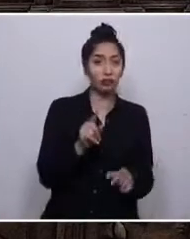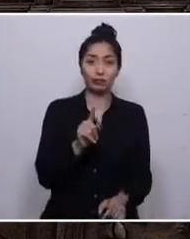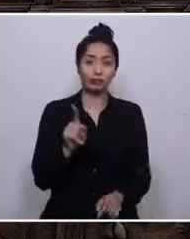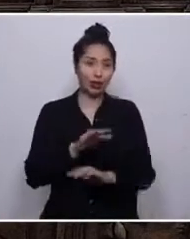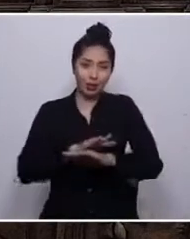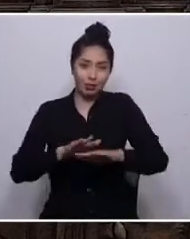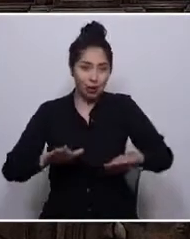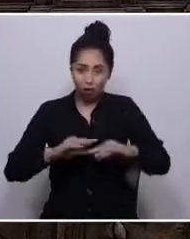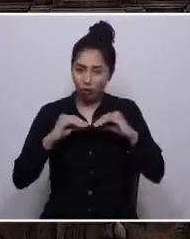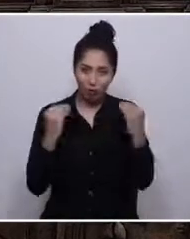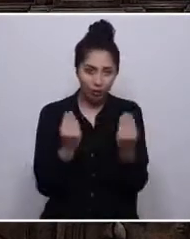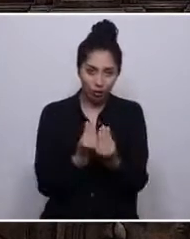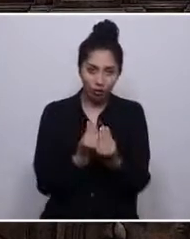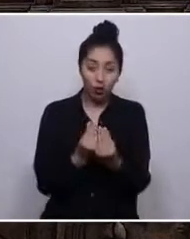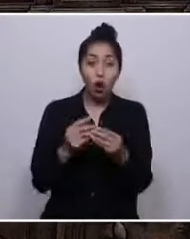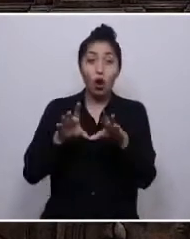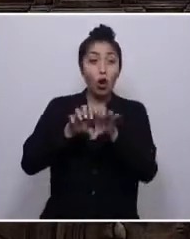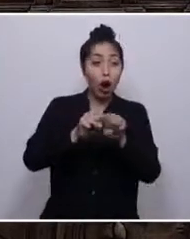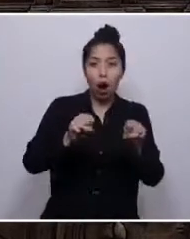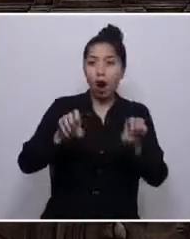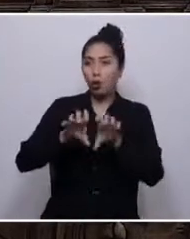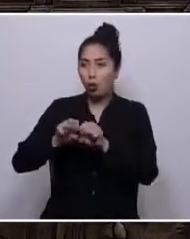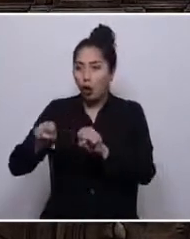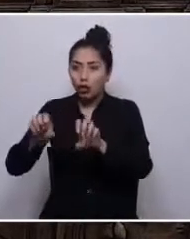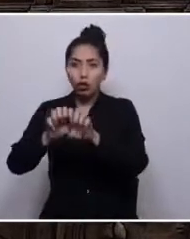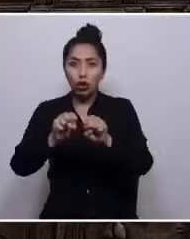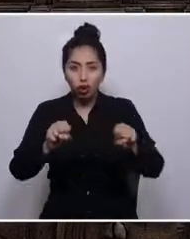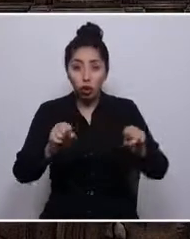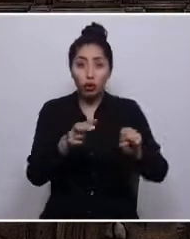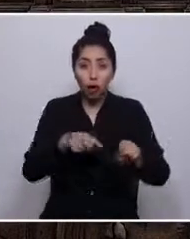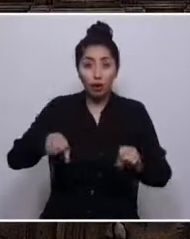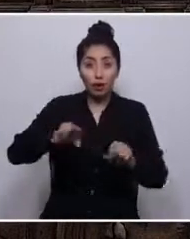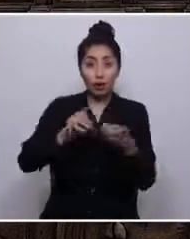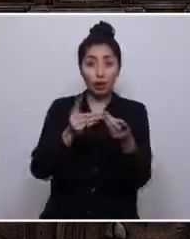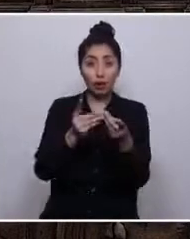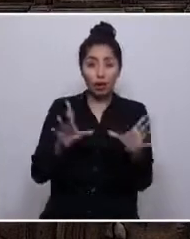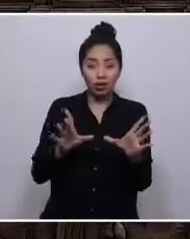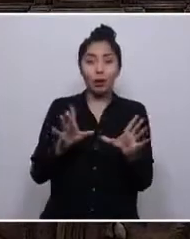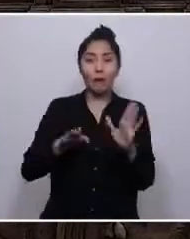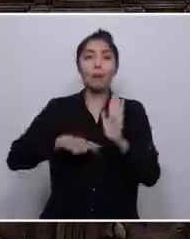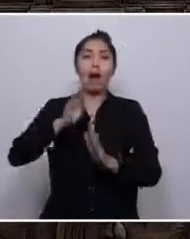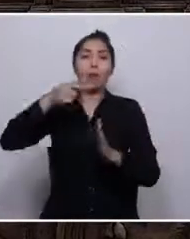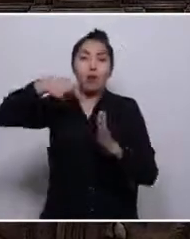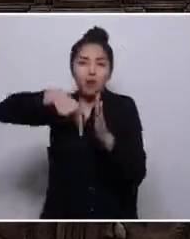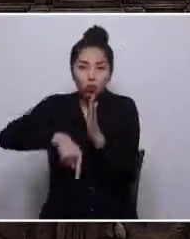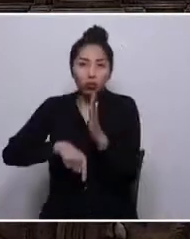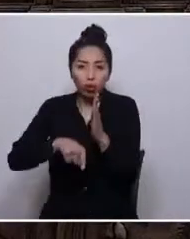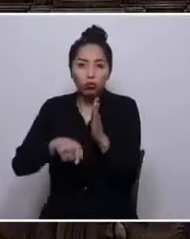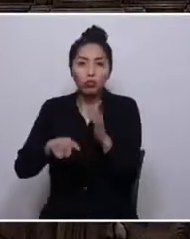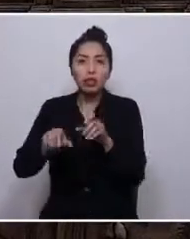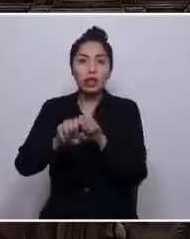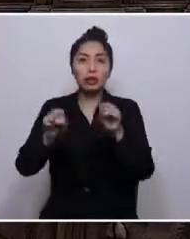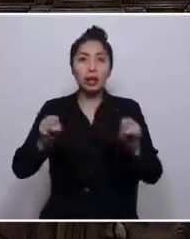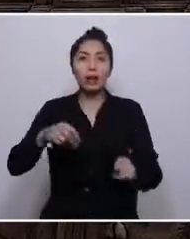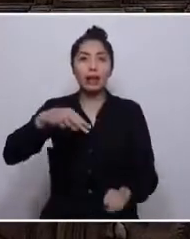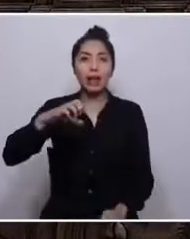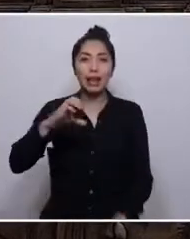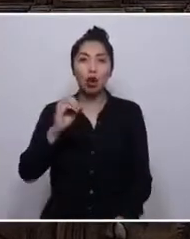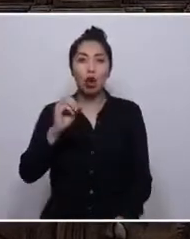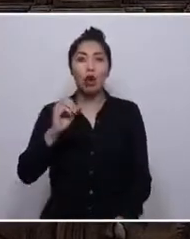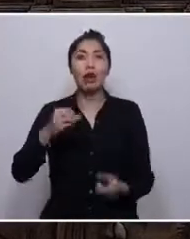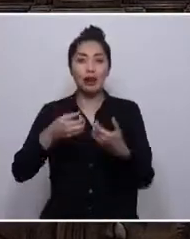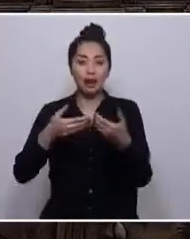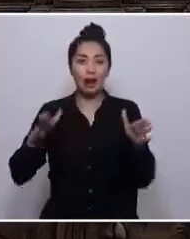acuerdos de la transición no solo dejaron intacto, sino que profundizaron el modelo neoliberal. La contundente mayoría